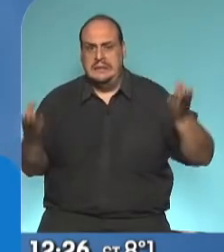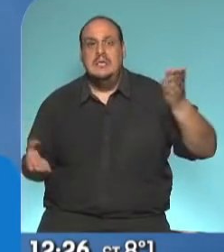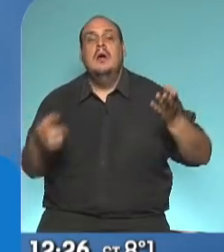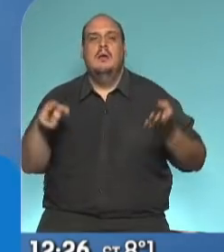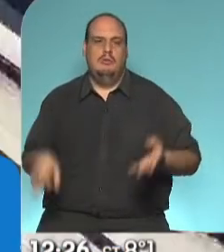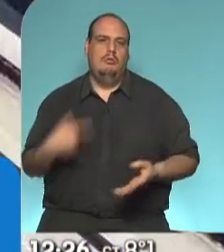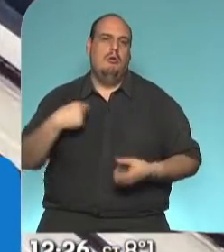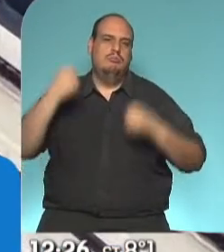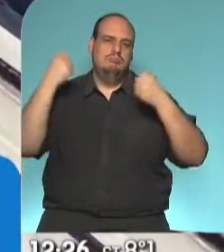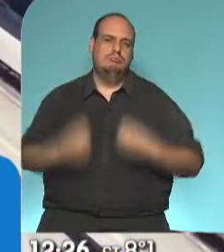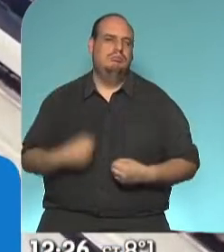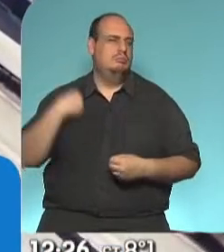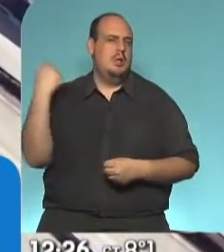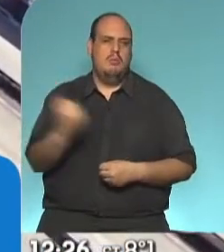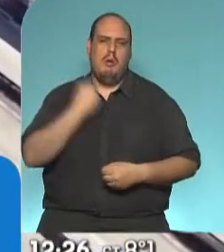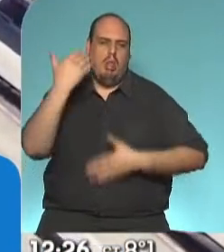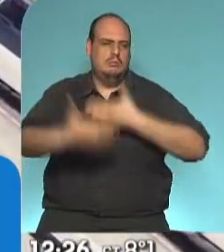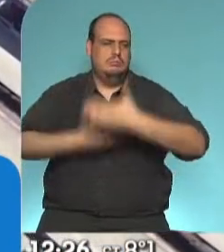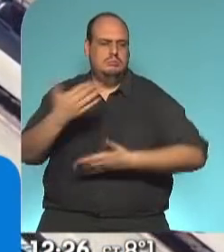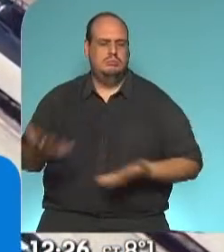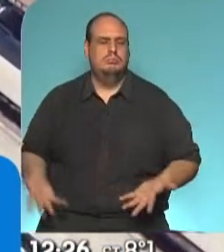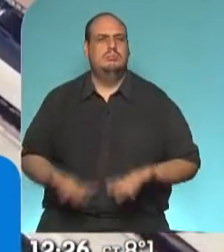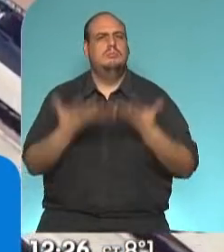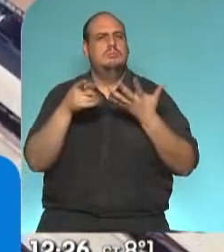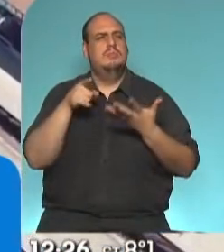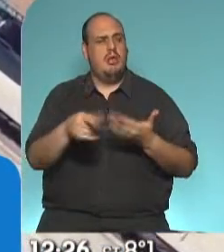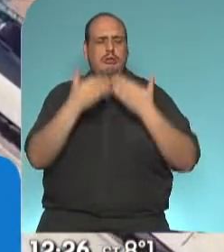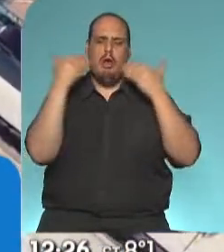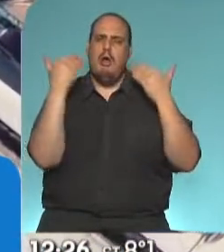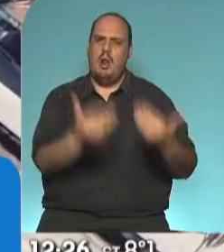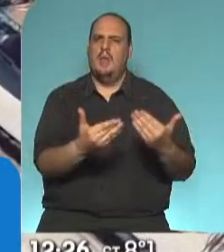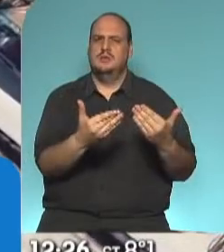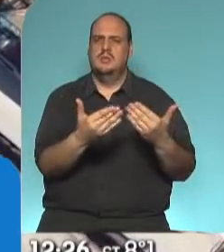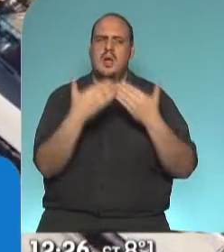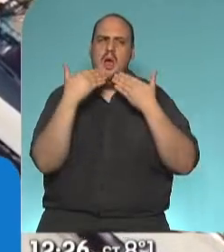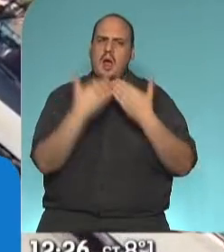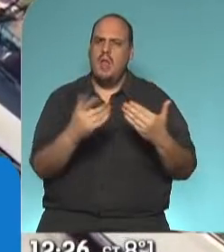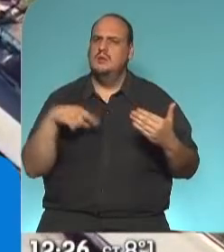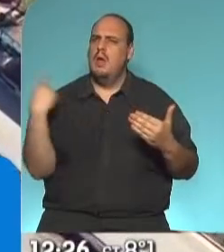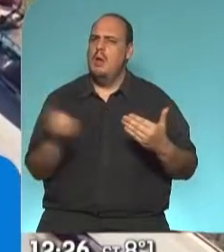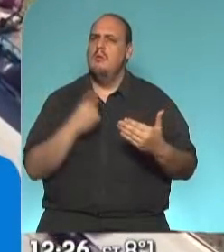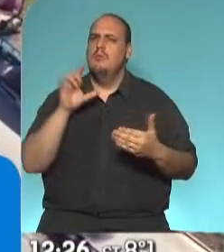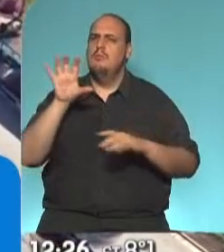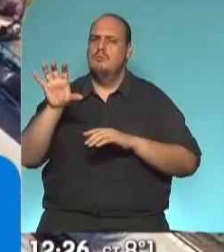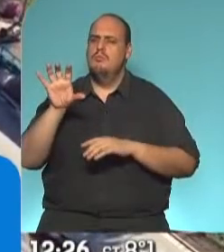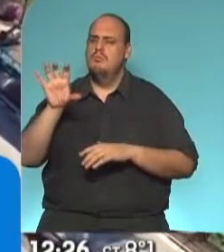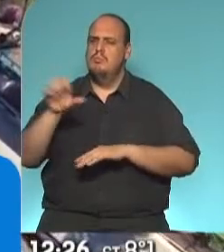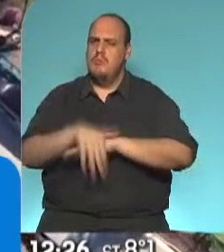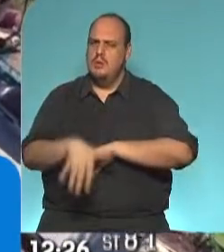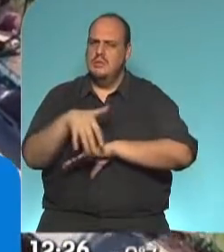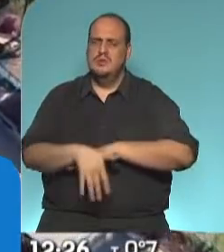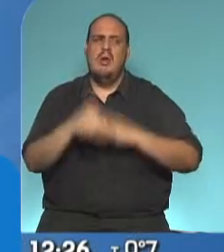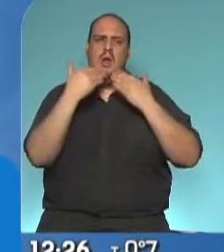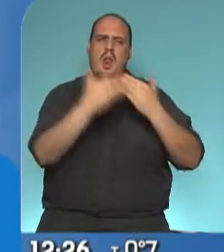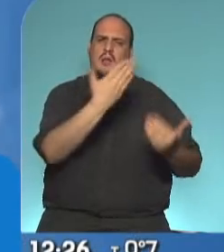podemos decir que hemos dado un paso muy importante y en ese es el agradecimiento de parte del pueblo de Misiones para el Presidente de la